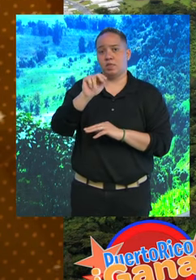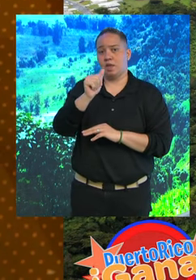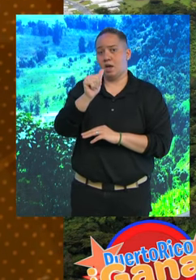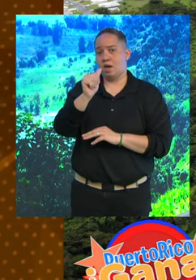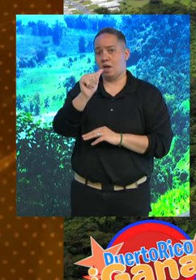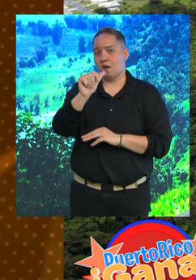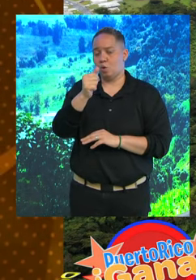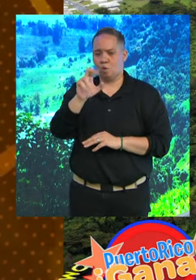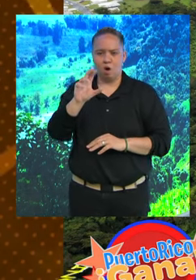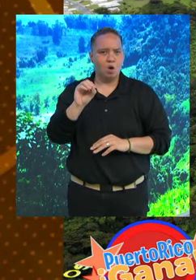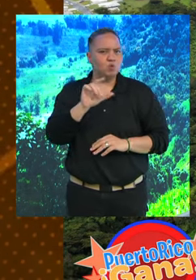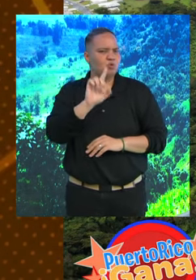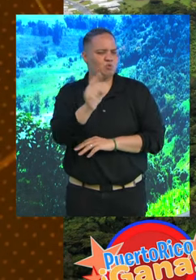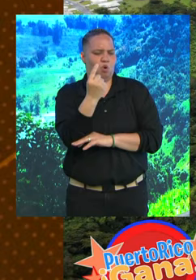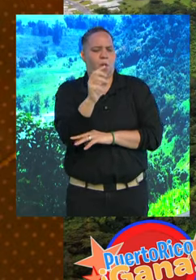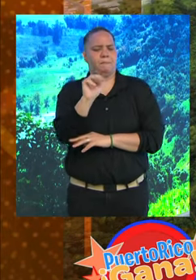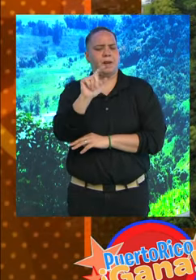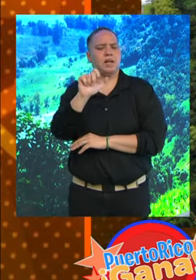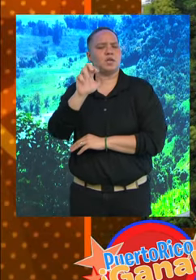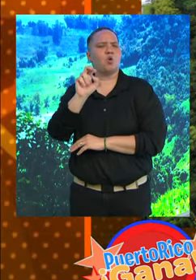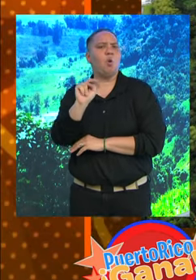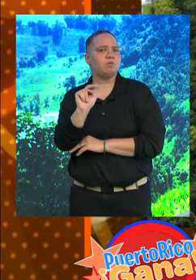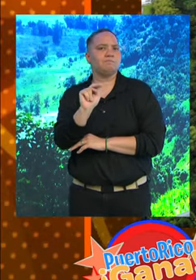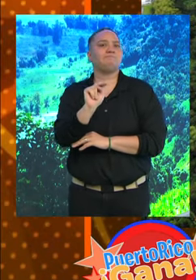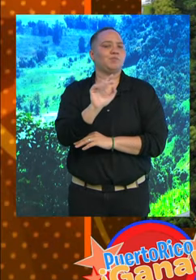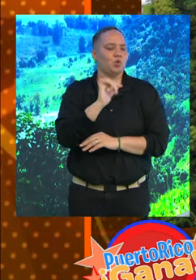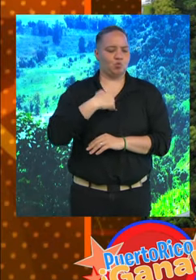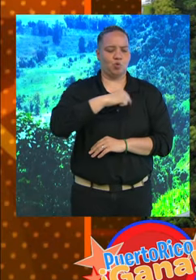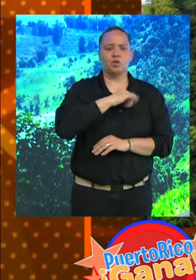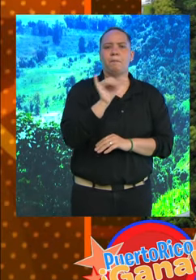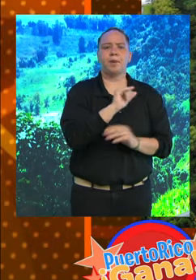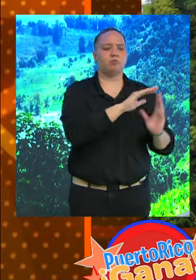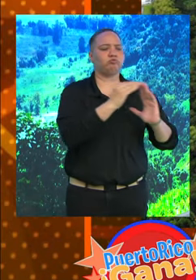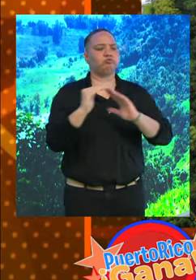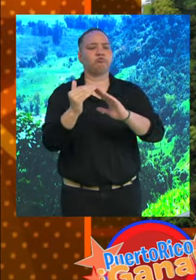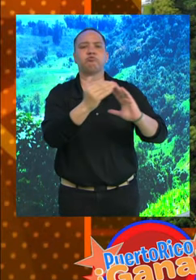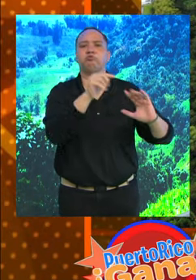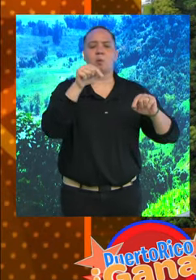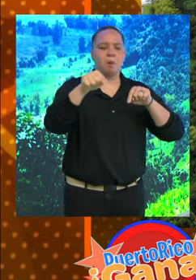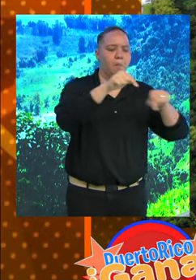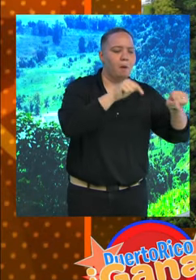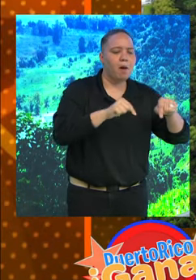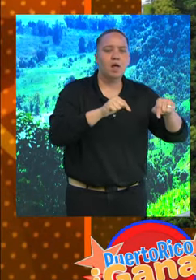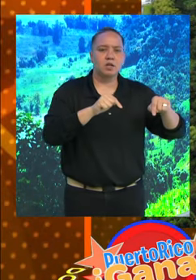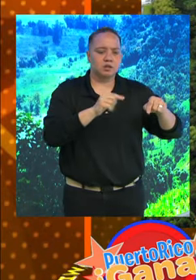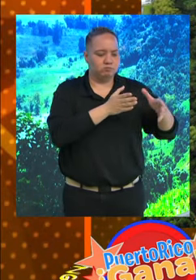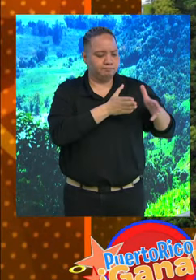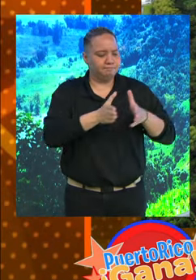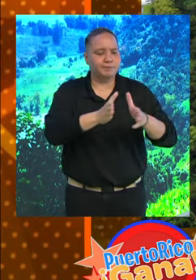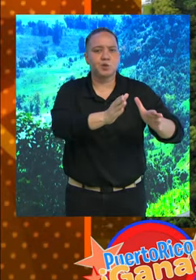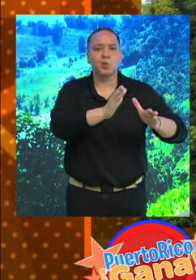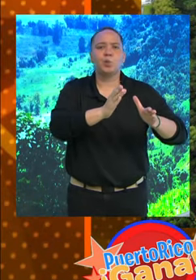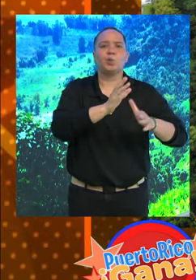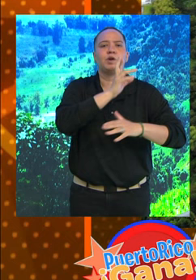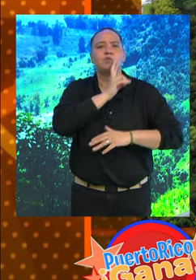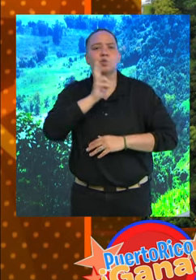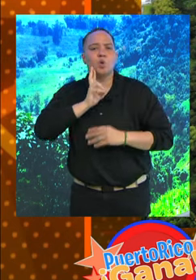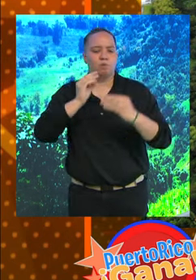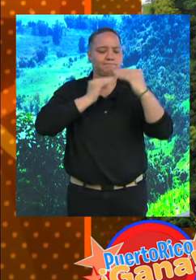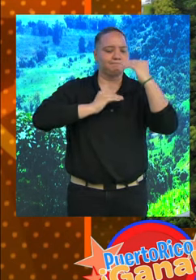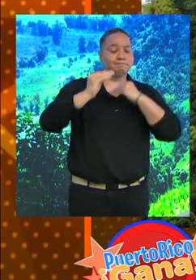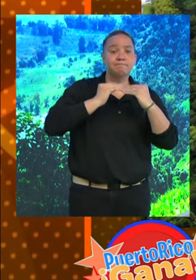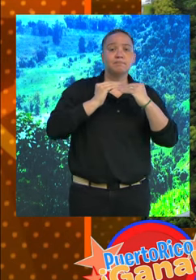es el malecón. Nosotros tenemos muchos barrios también que tienen también su deleite y su parte que forma parte de la ruta gastronómica de nuestro pueblo.